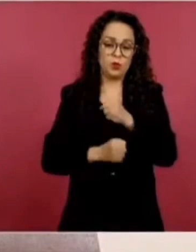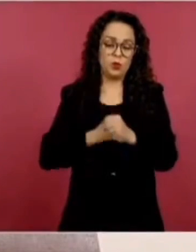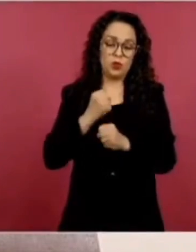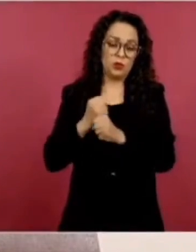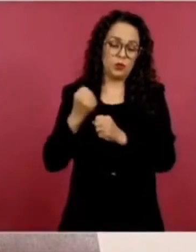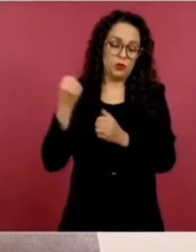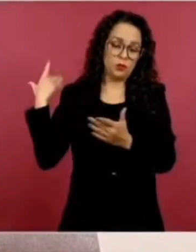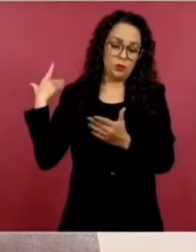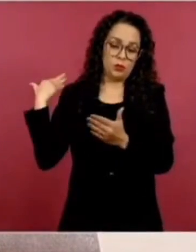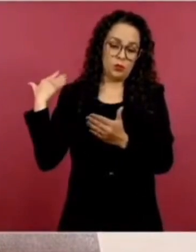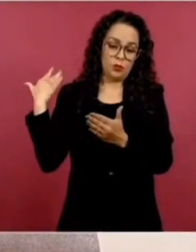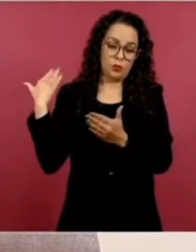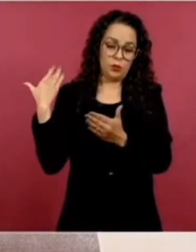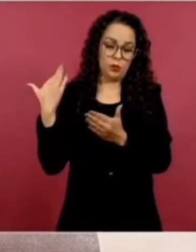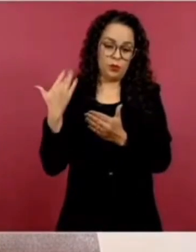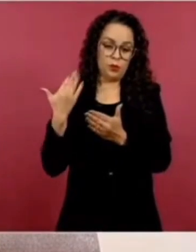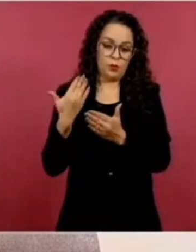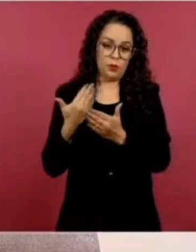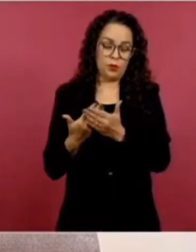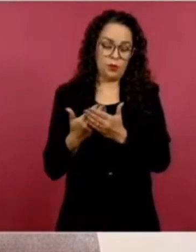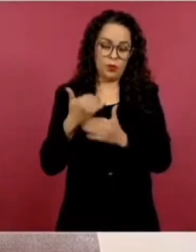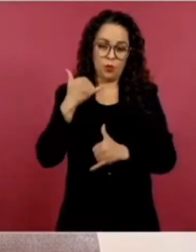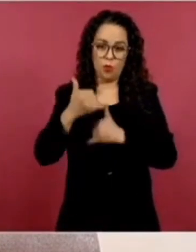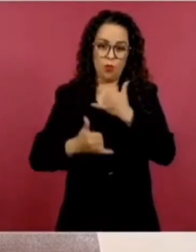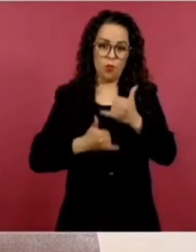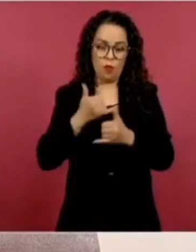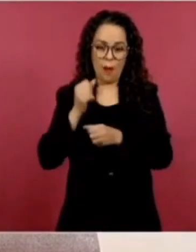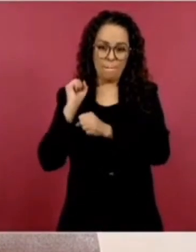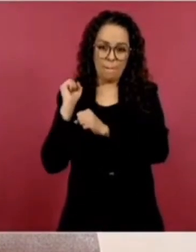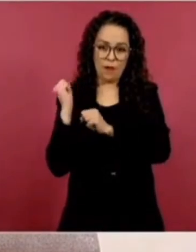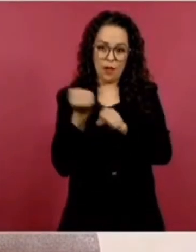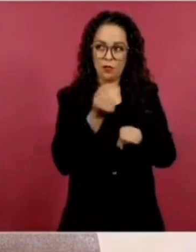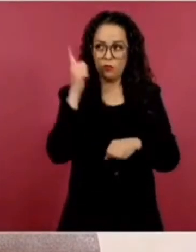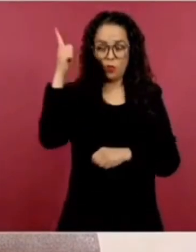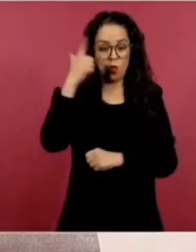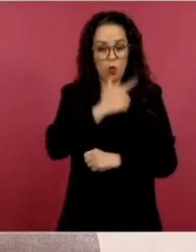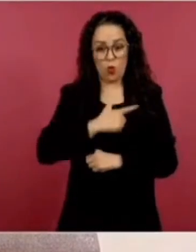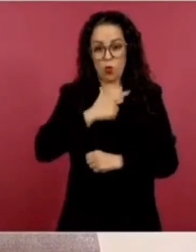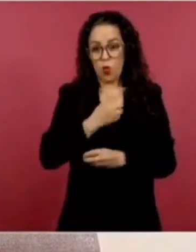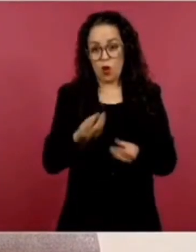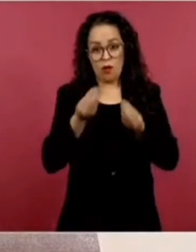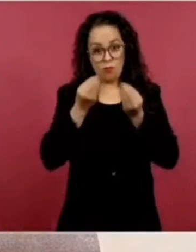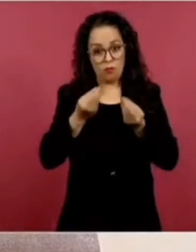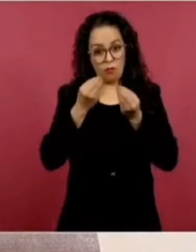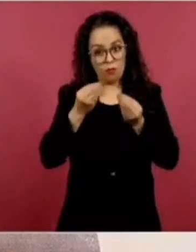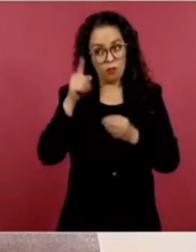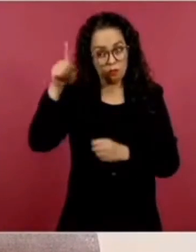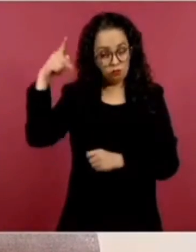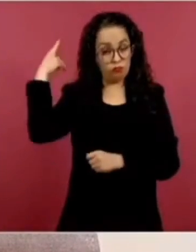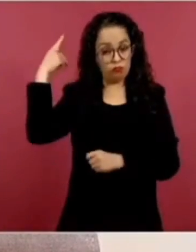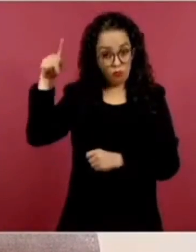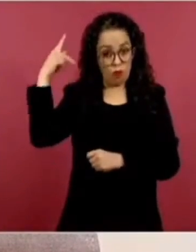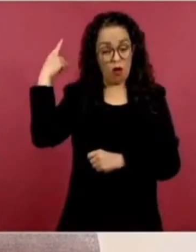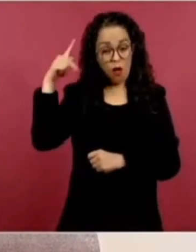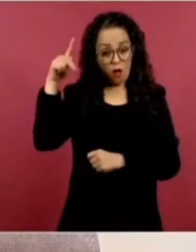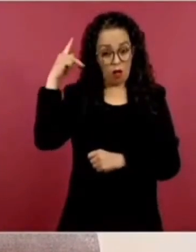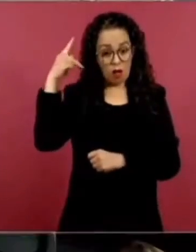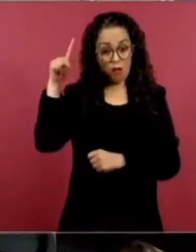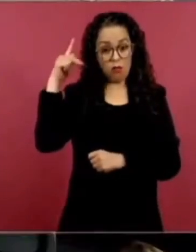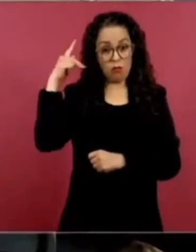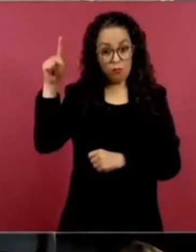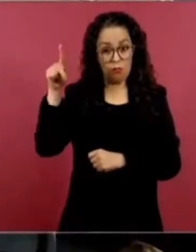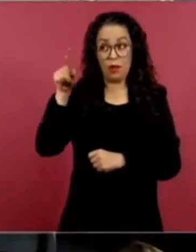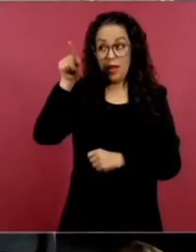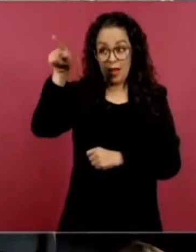Les gusta mucho en Puebla el béisbol. Y en todos los pueblos del